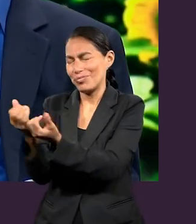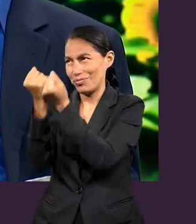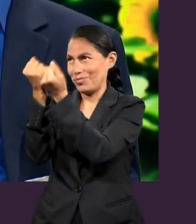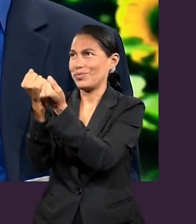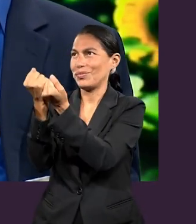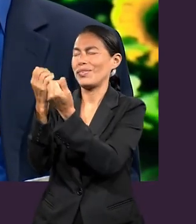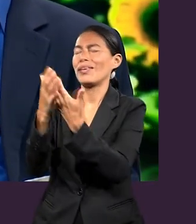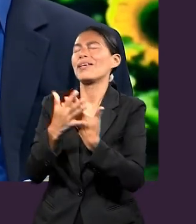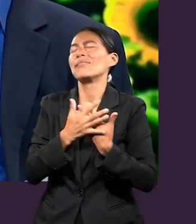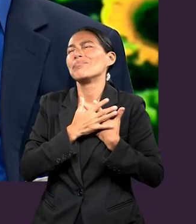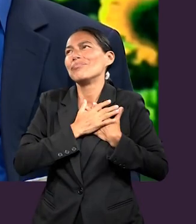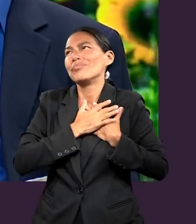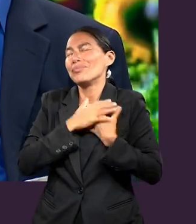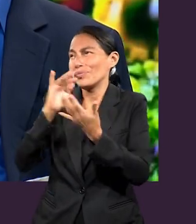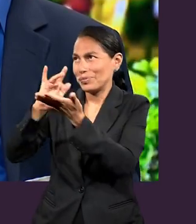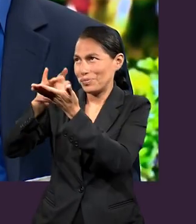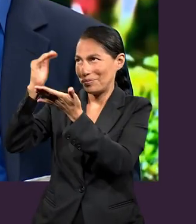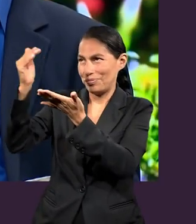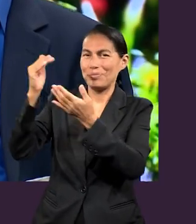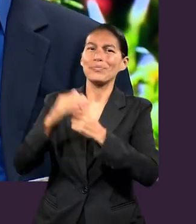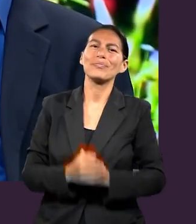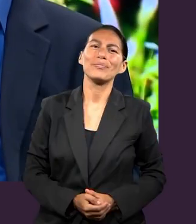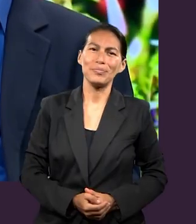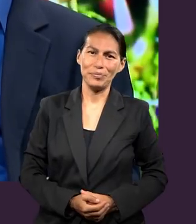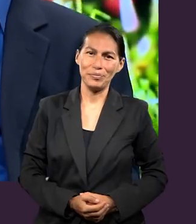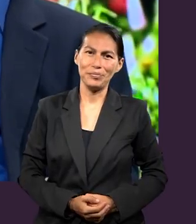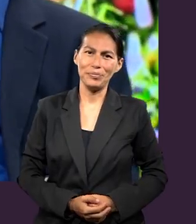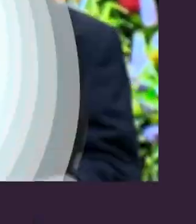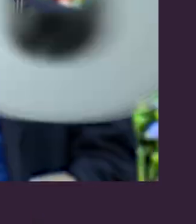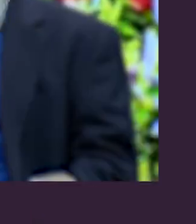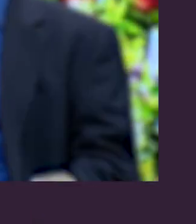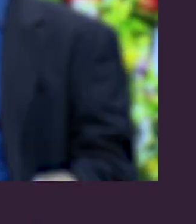agradece a Dios por su salvación y por su amor.